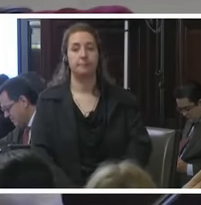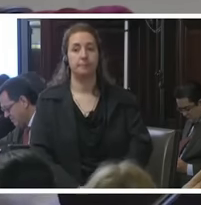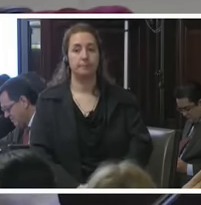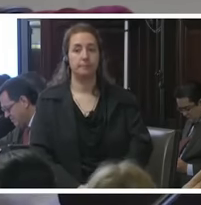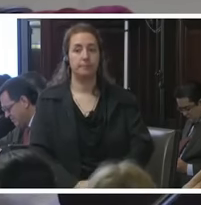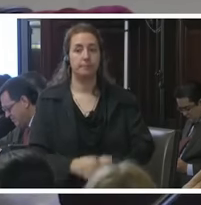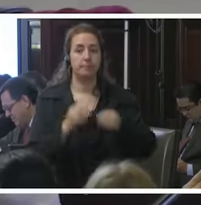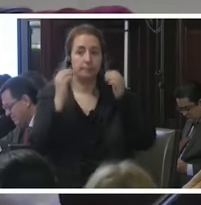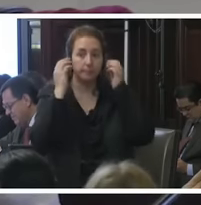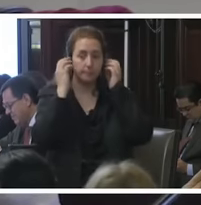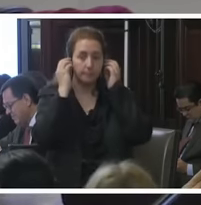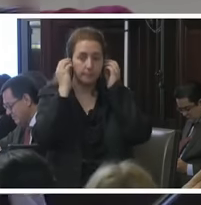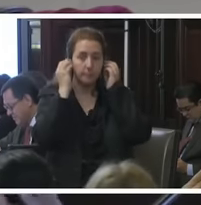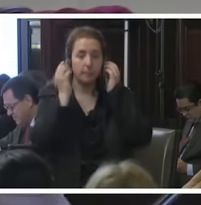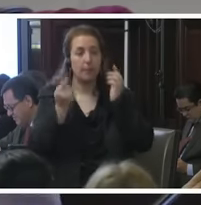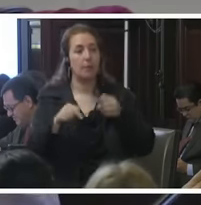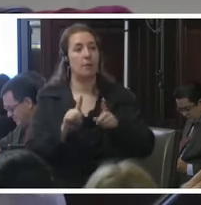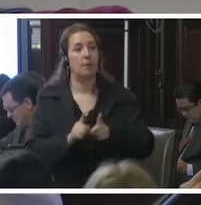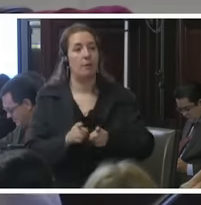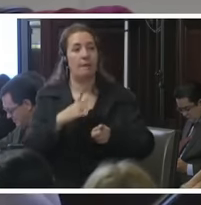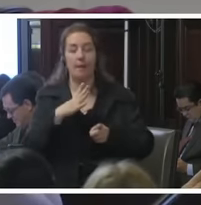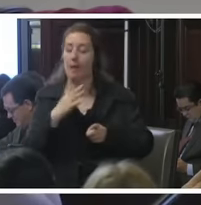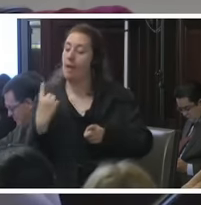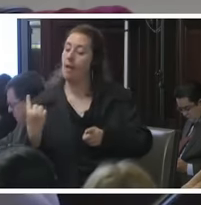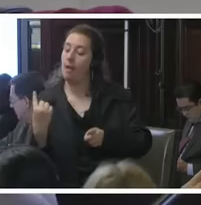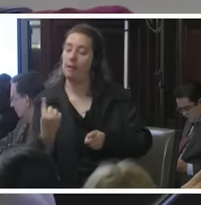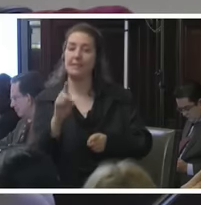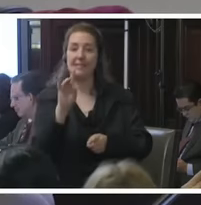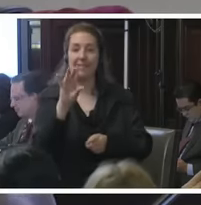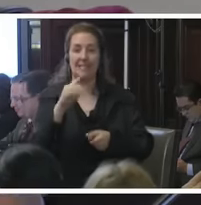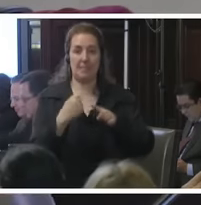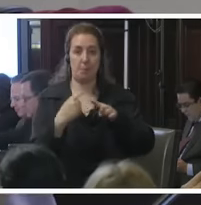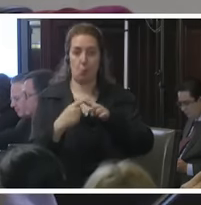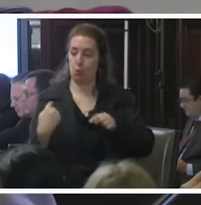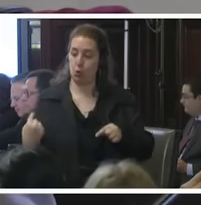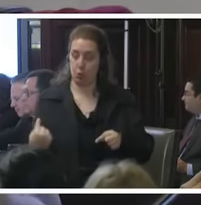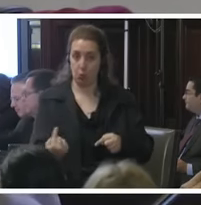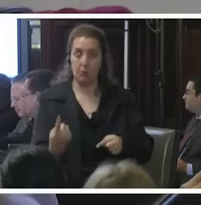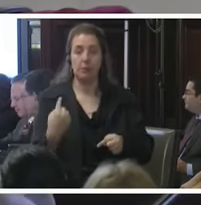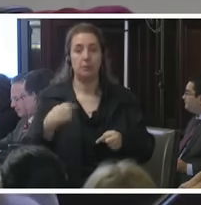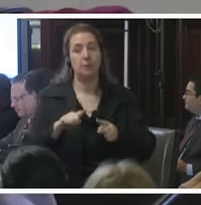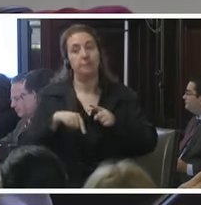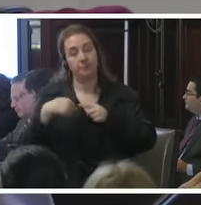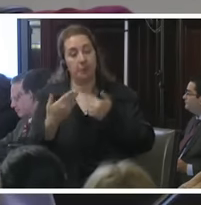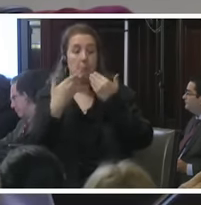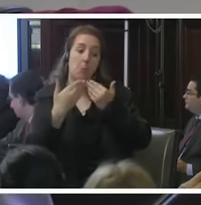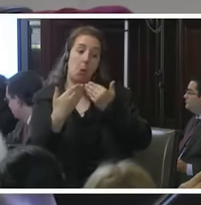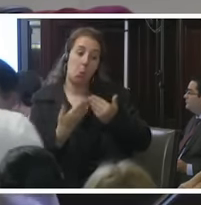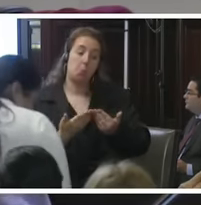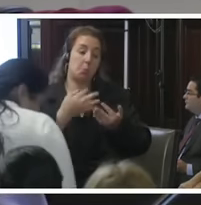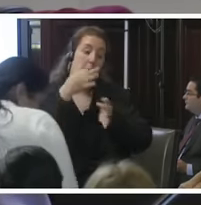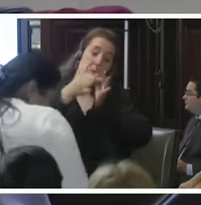Cada parte tendrá 15 minutos asignados. Luego daremos lugar a preguntas y comentarios.